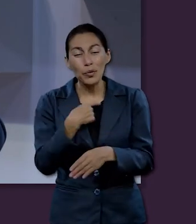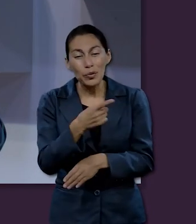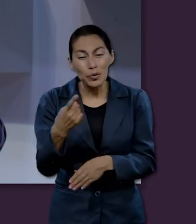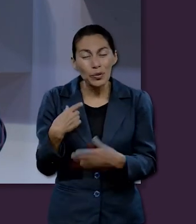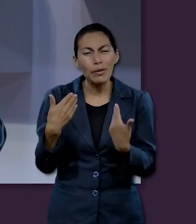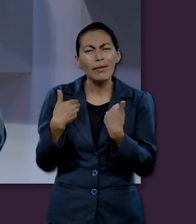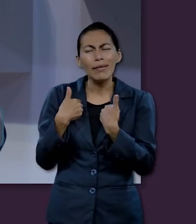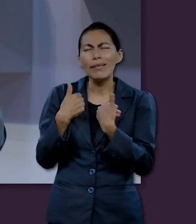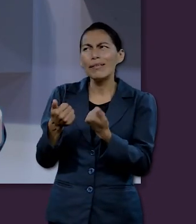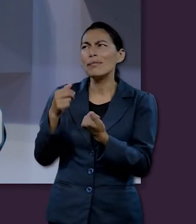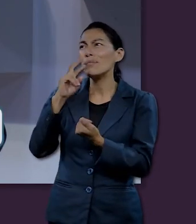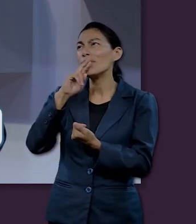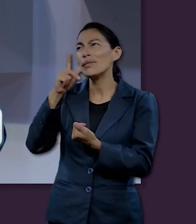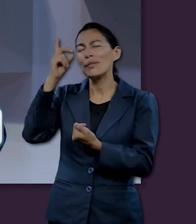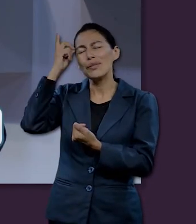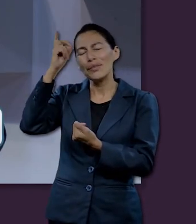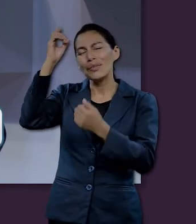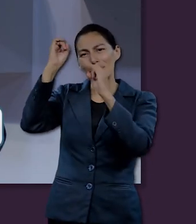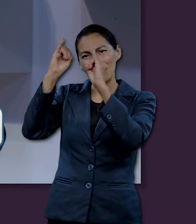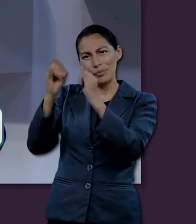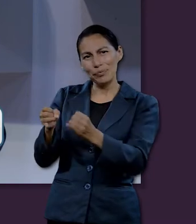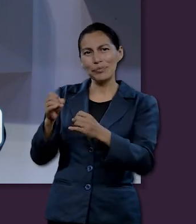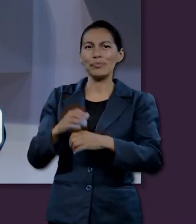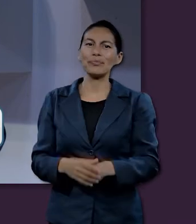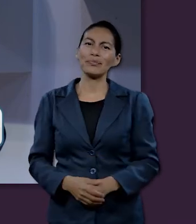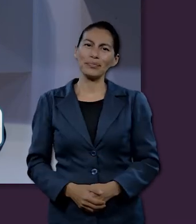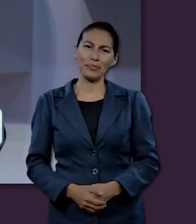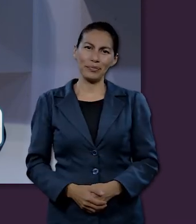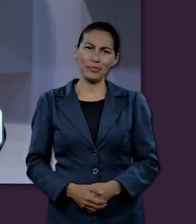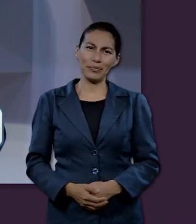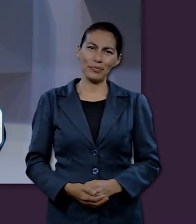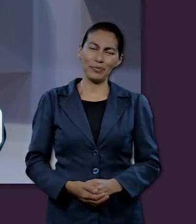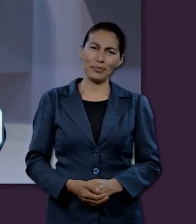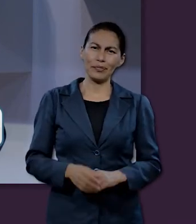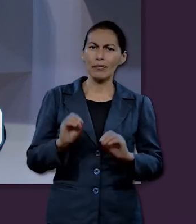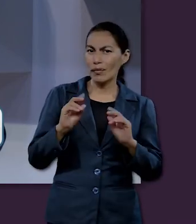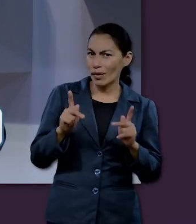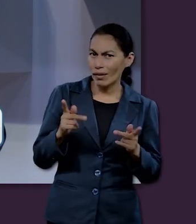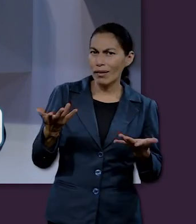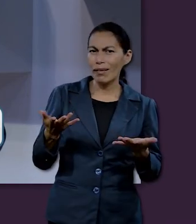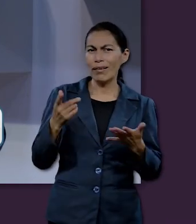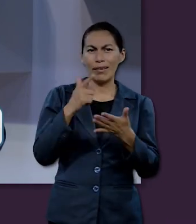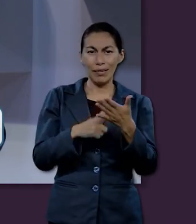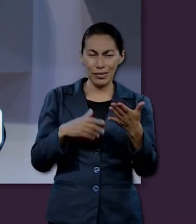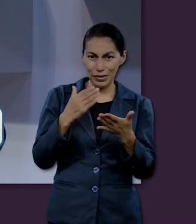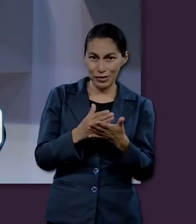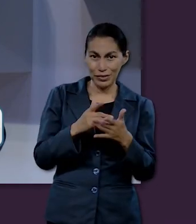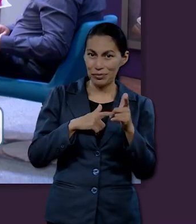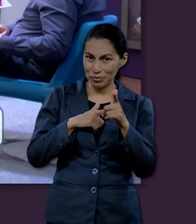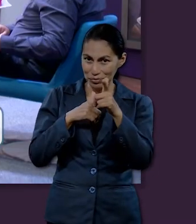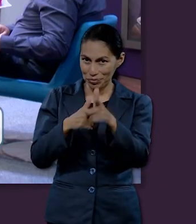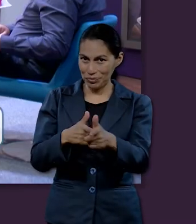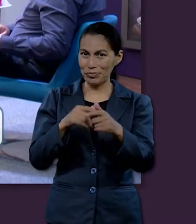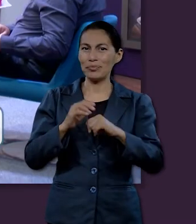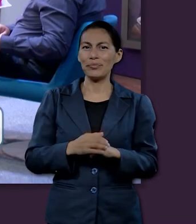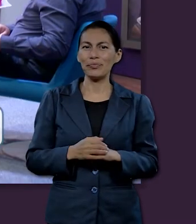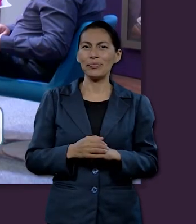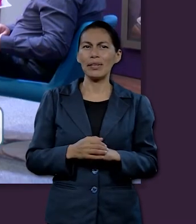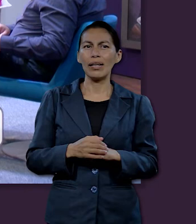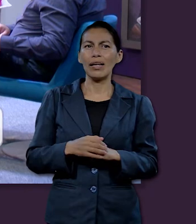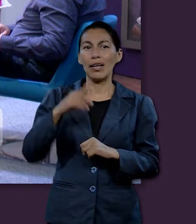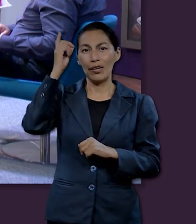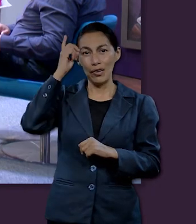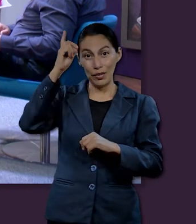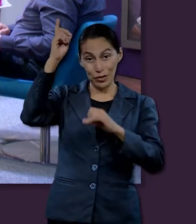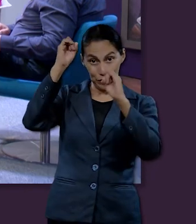Bien, siguiendo con la lección y con la imagen de Dios, en hebreo nos